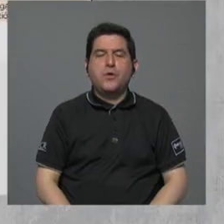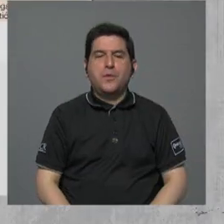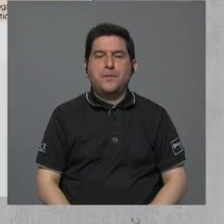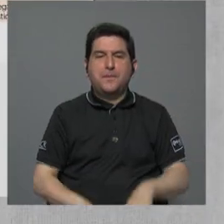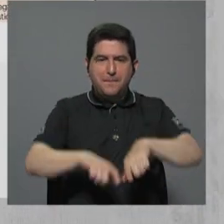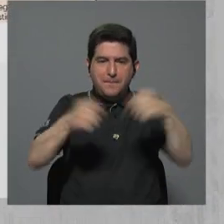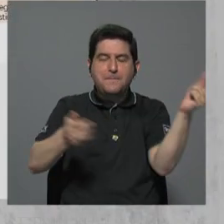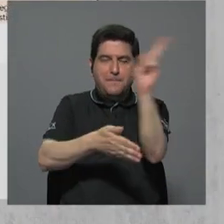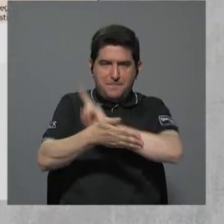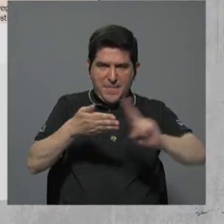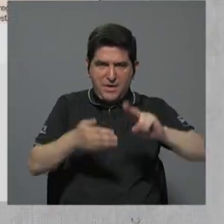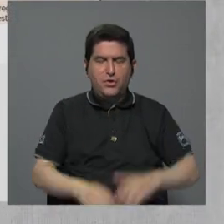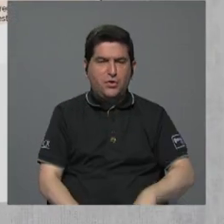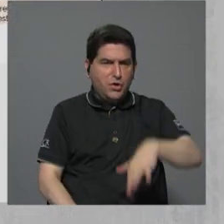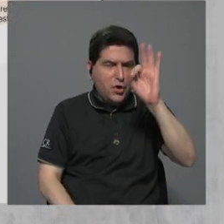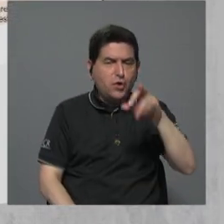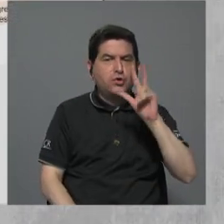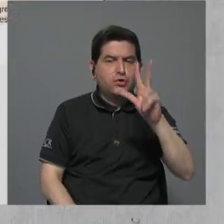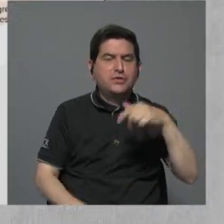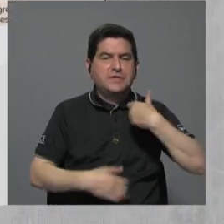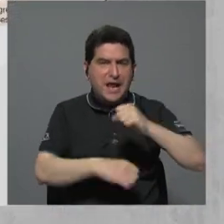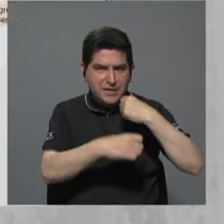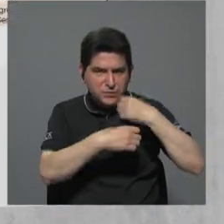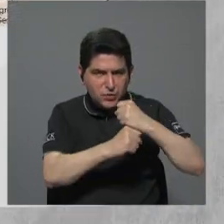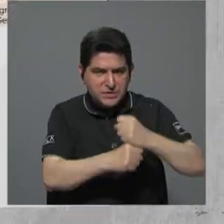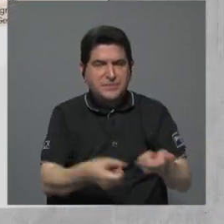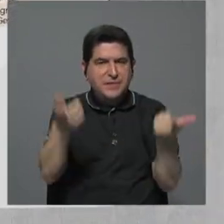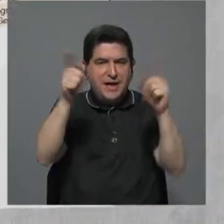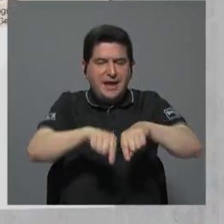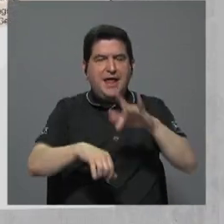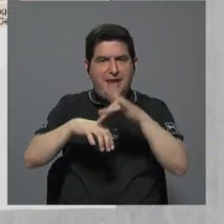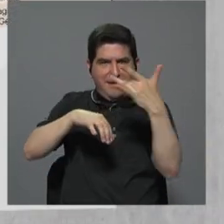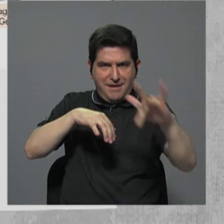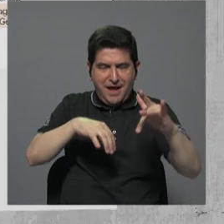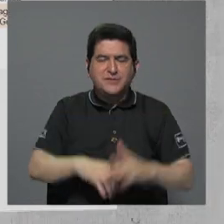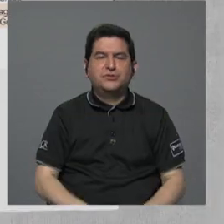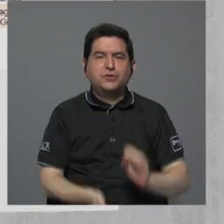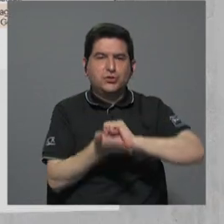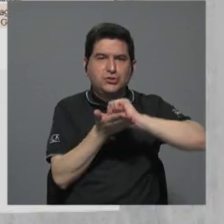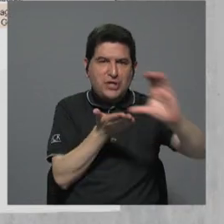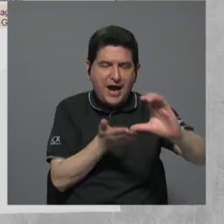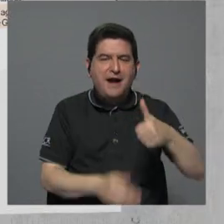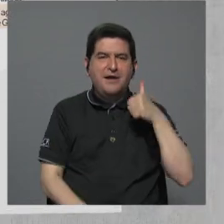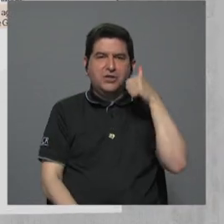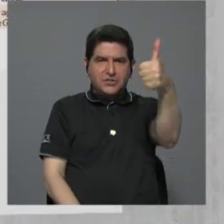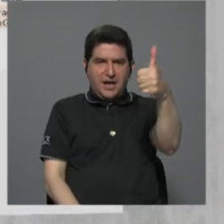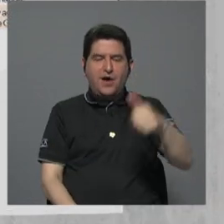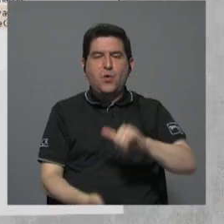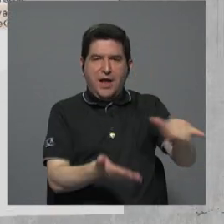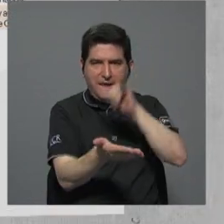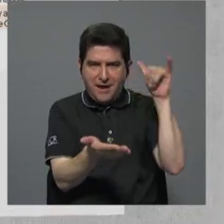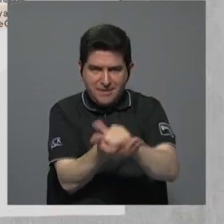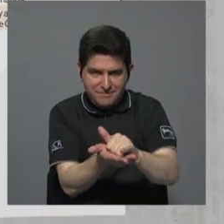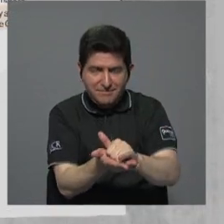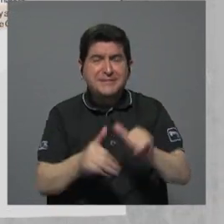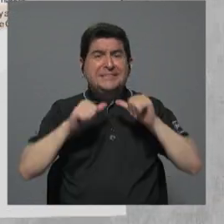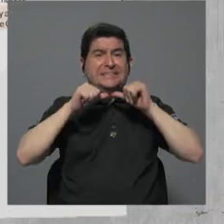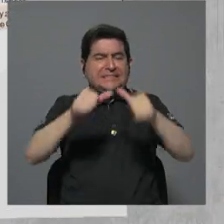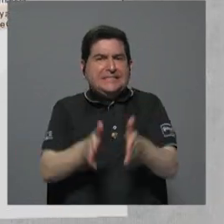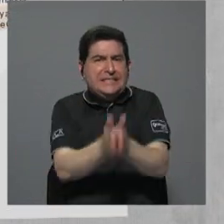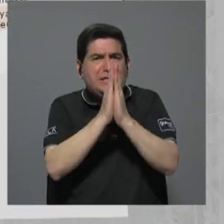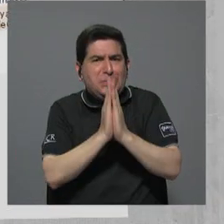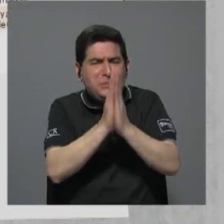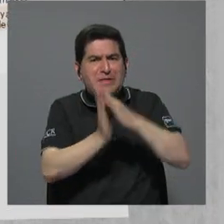semanario Universidad encontró que tres municipalidades del caso Diamante, San Carlos, Alajuela y San José, continuaron